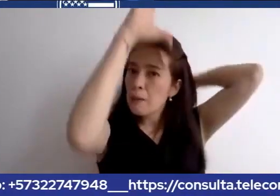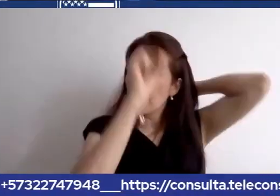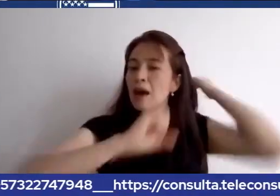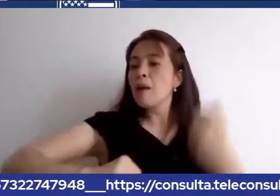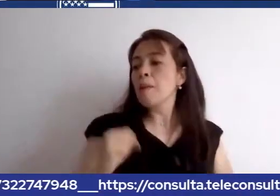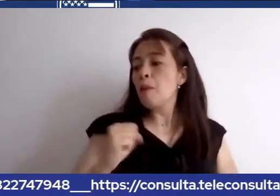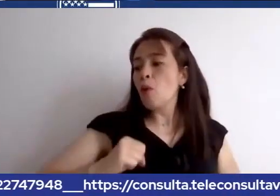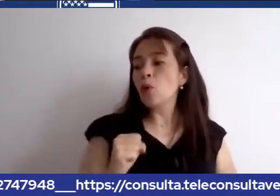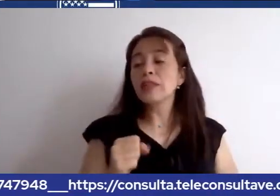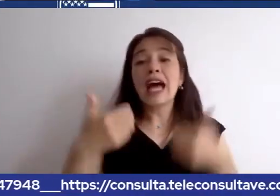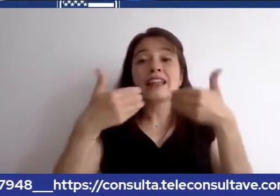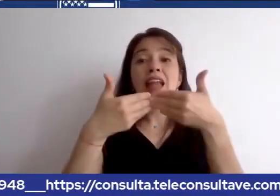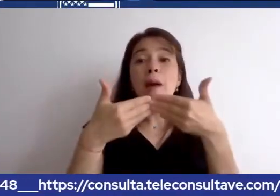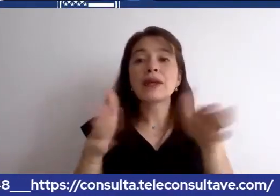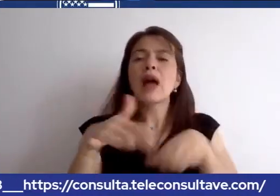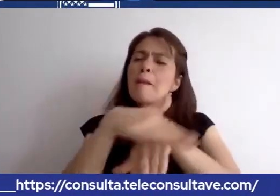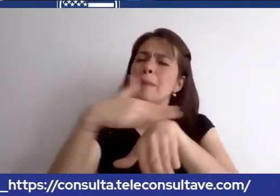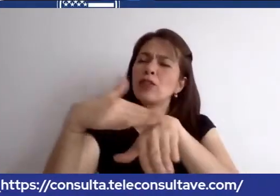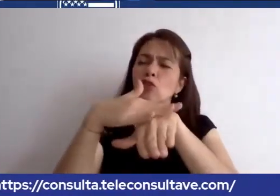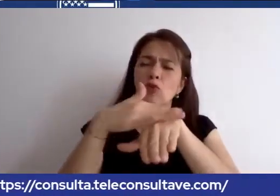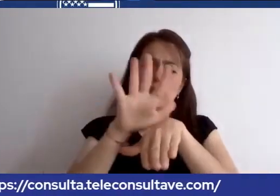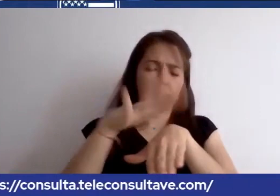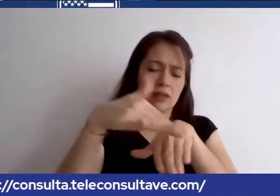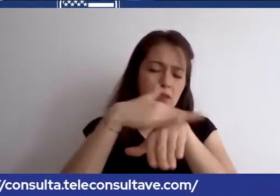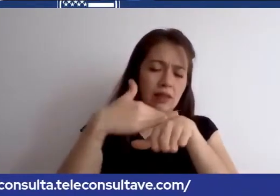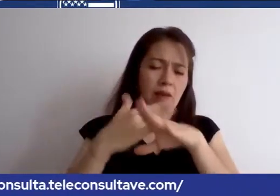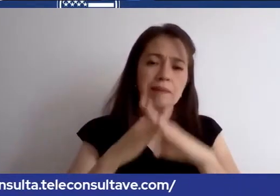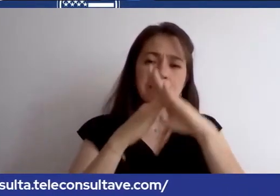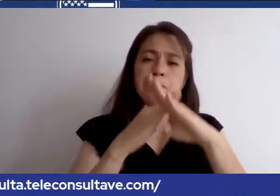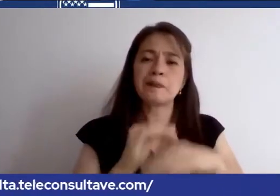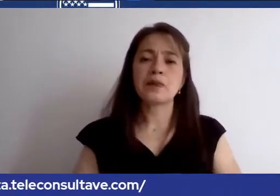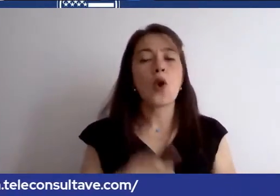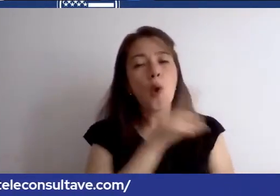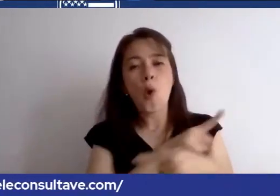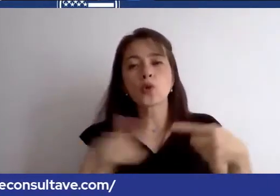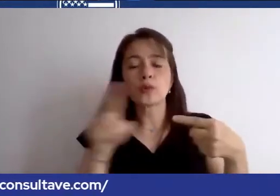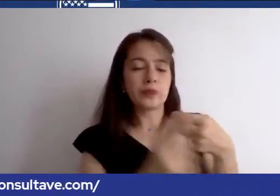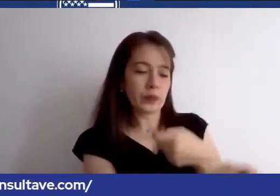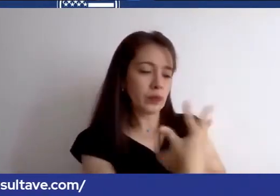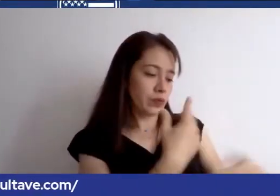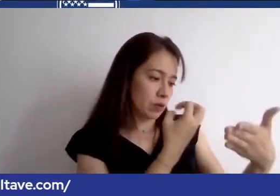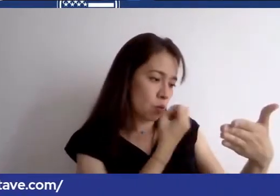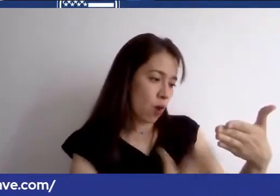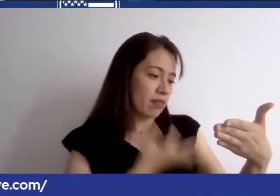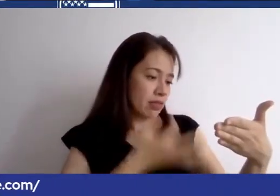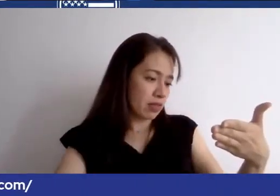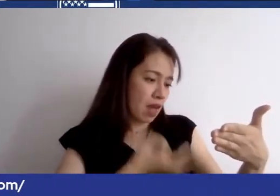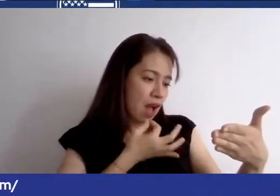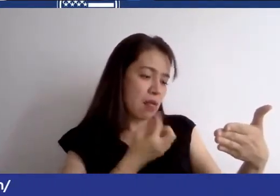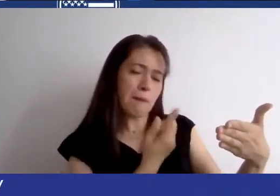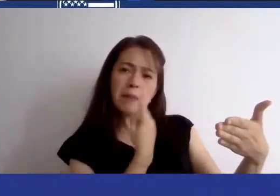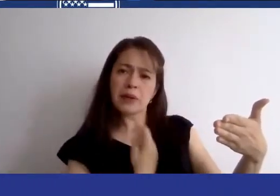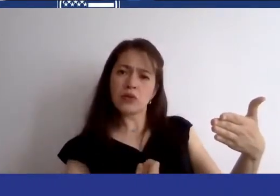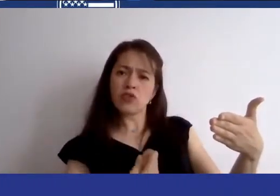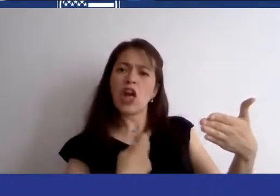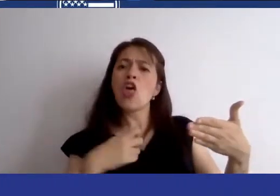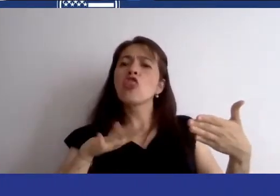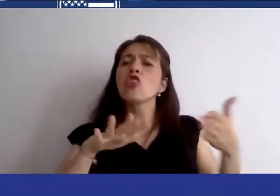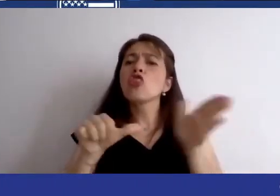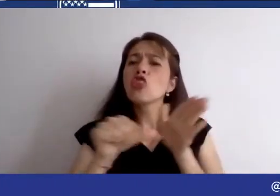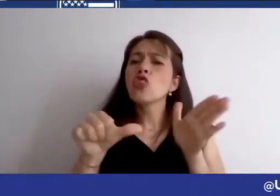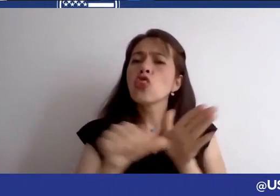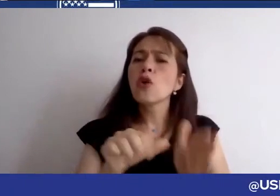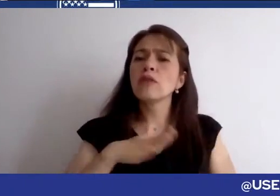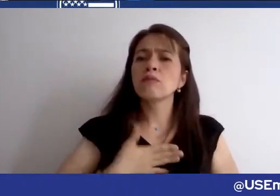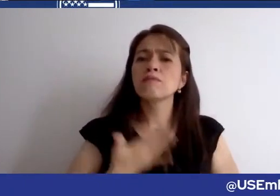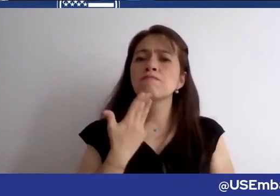abierto para a perdón es de a feliz rodríguez buenas tardes una pregunta dónde puedo solicitar